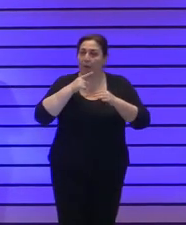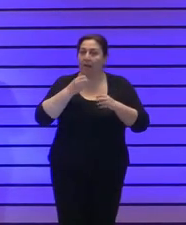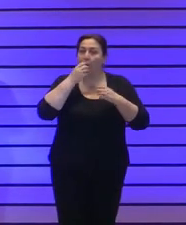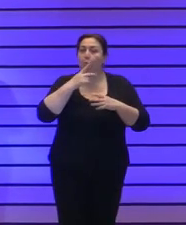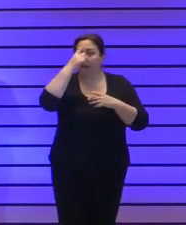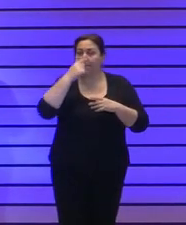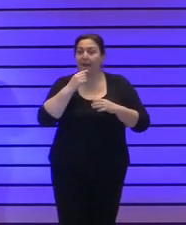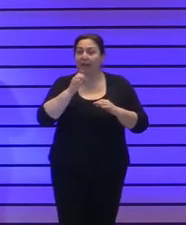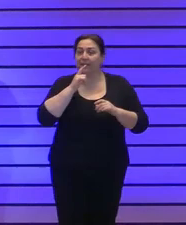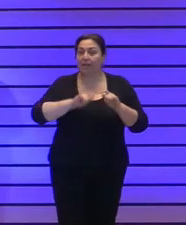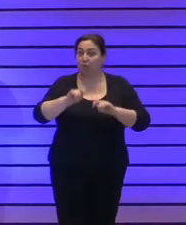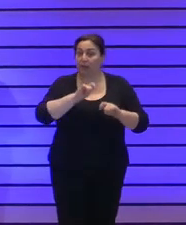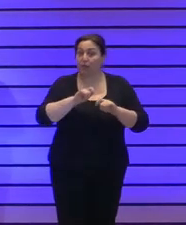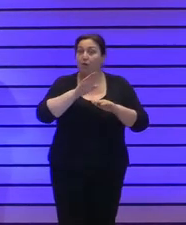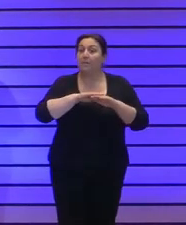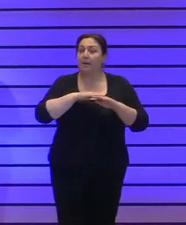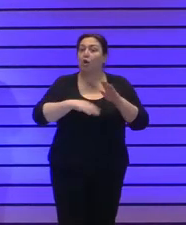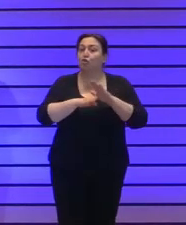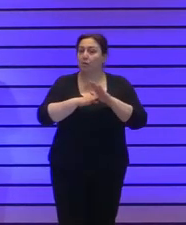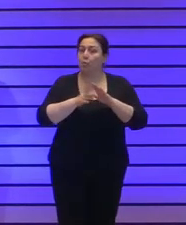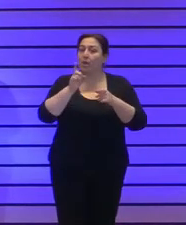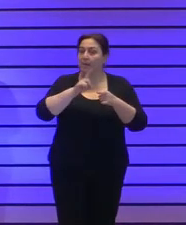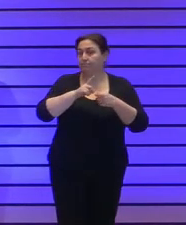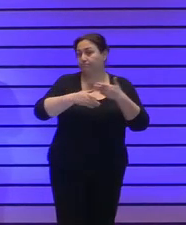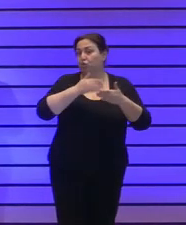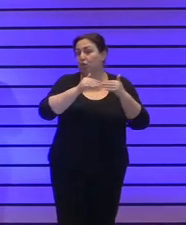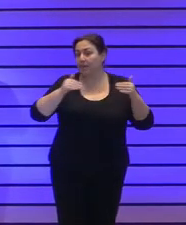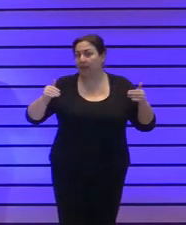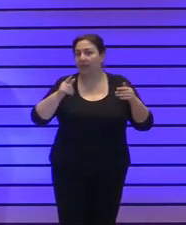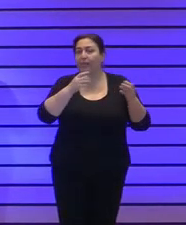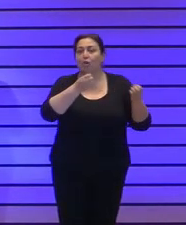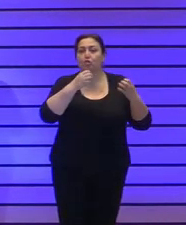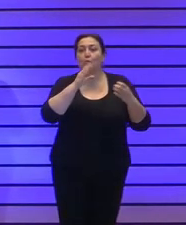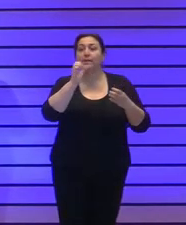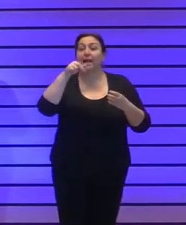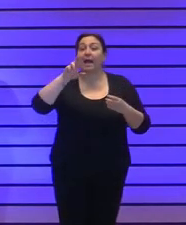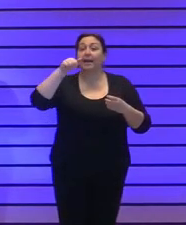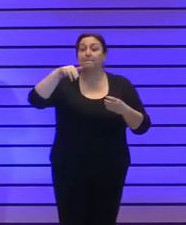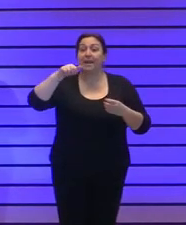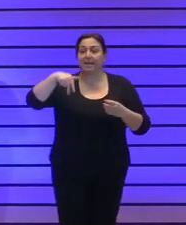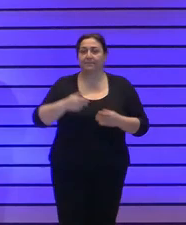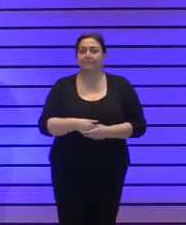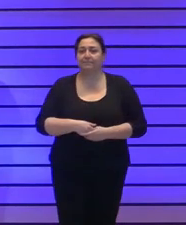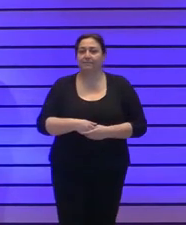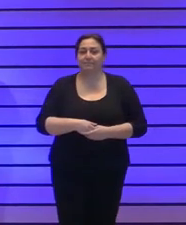y así contribuir a su sostenibilidad nos lo cuenta Carmen Delia Arencibia adelante Carmen